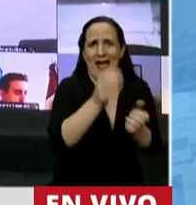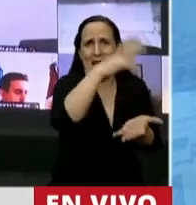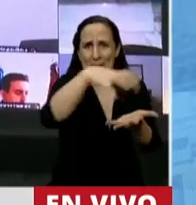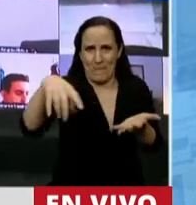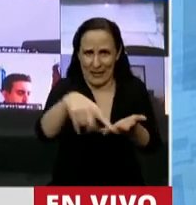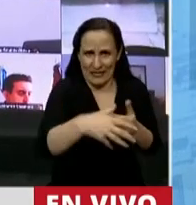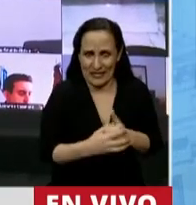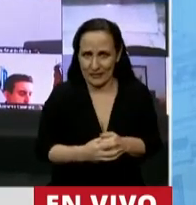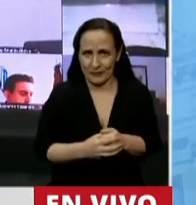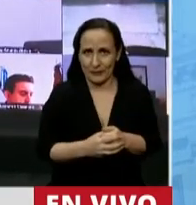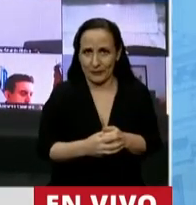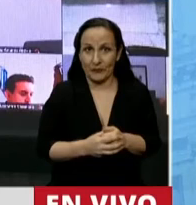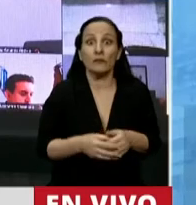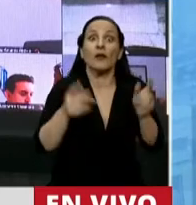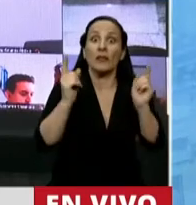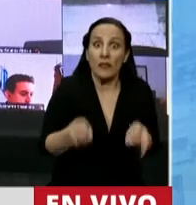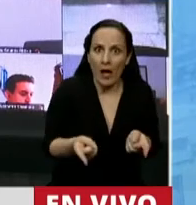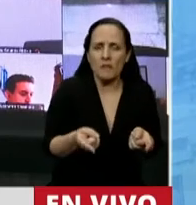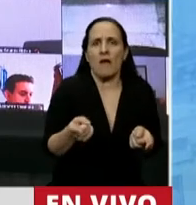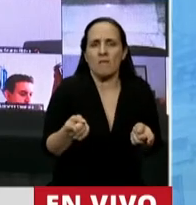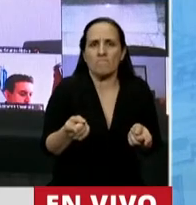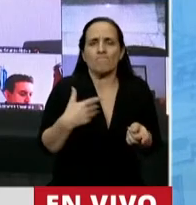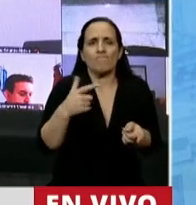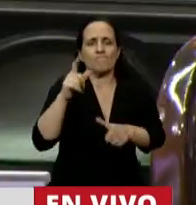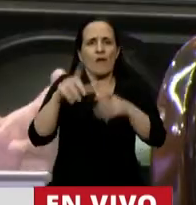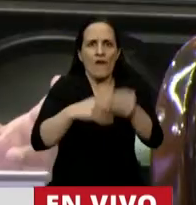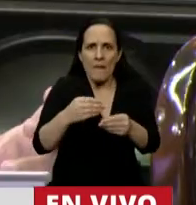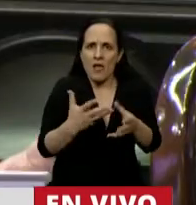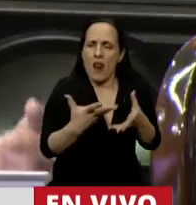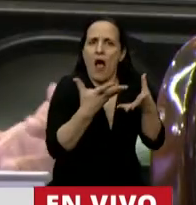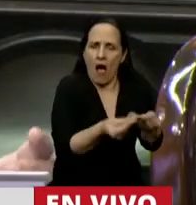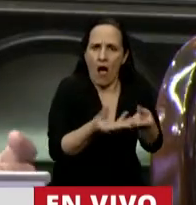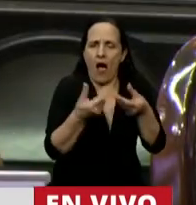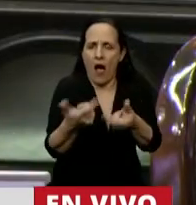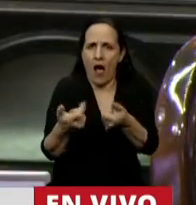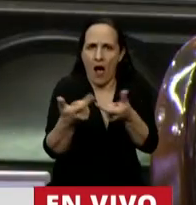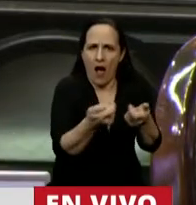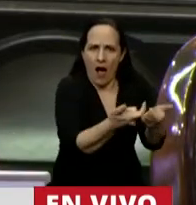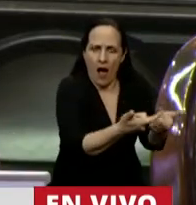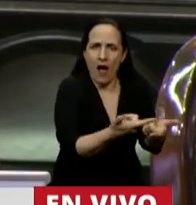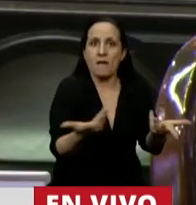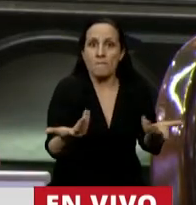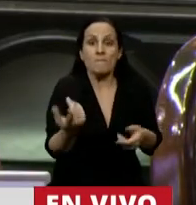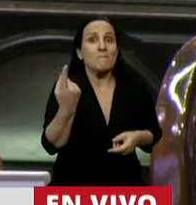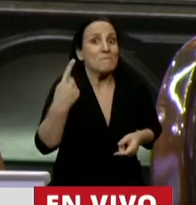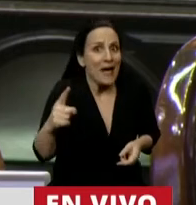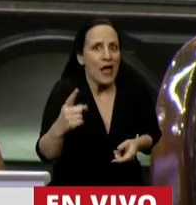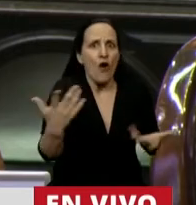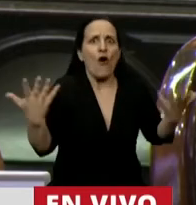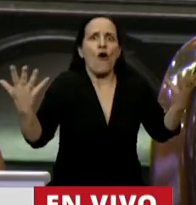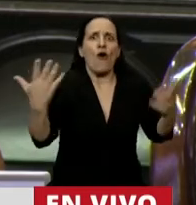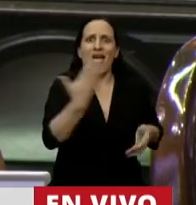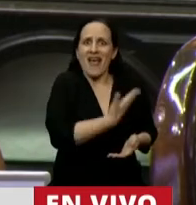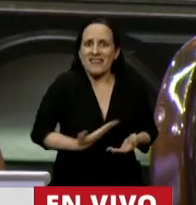también en el apoyo a las familias. Pero naturalmente que el Estado necesita